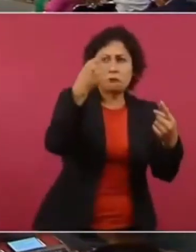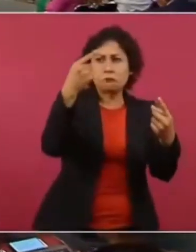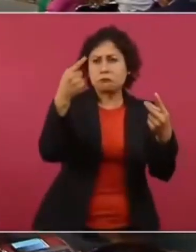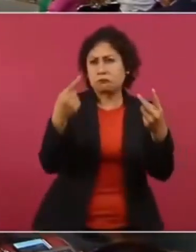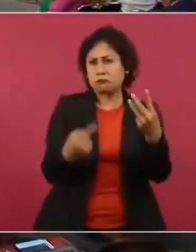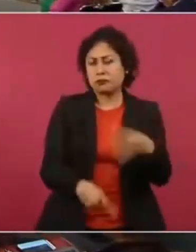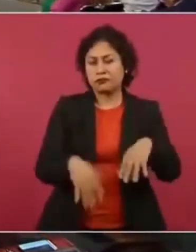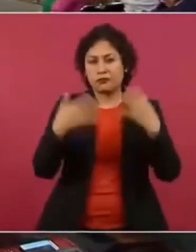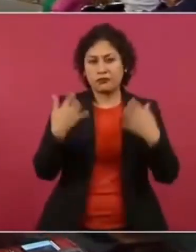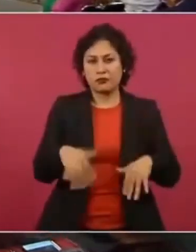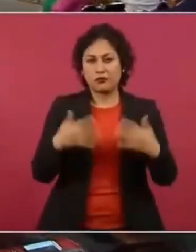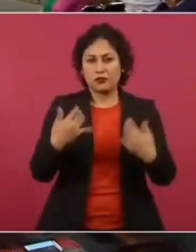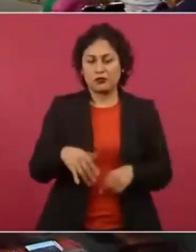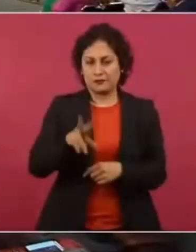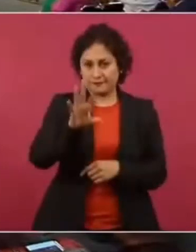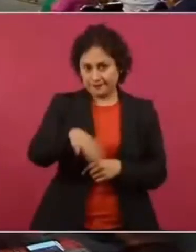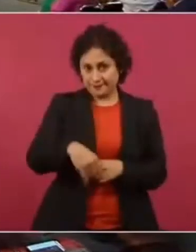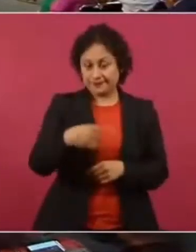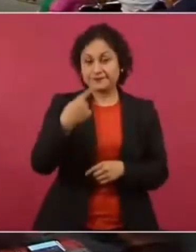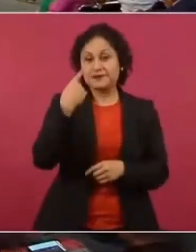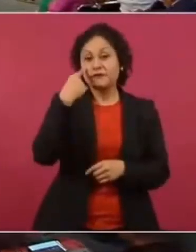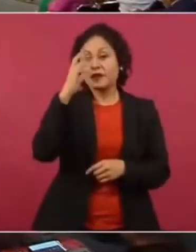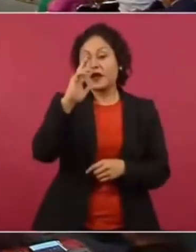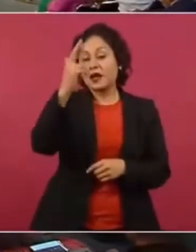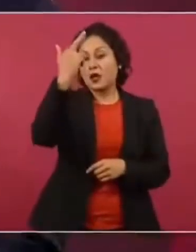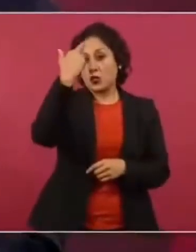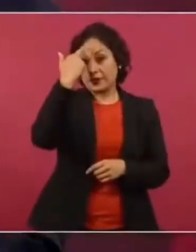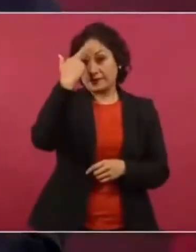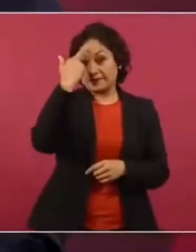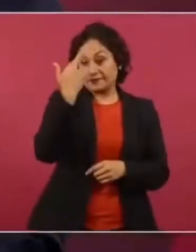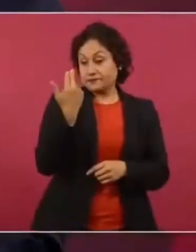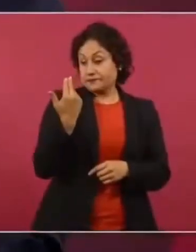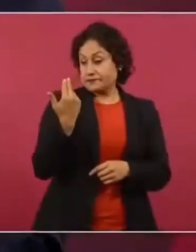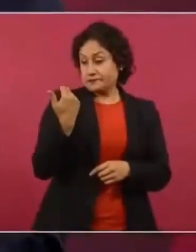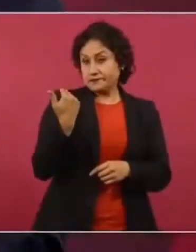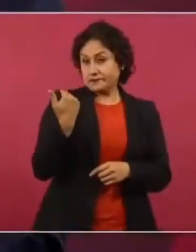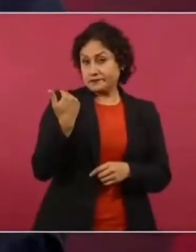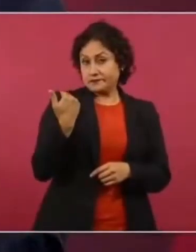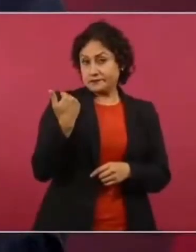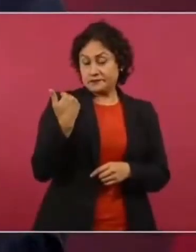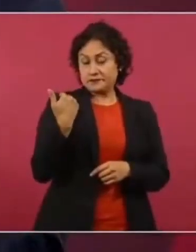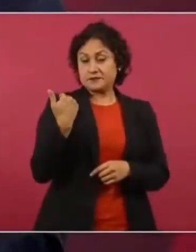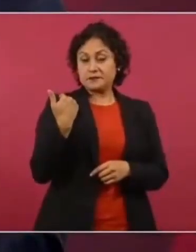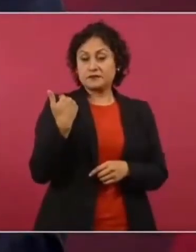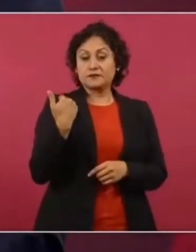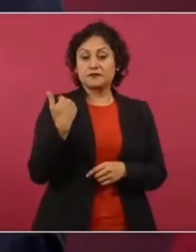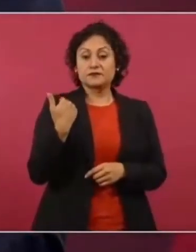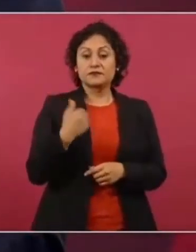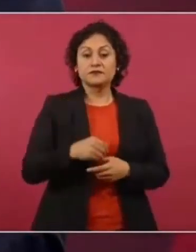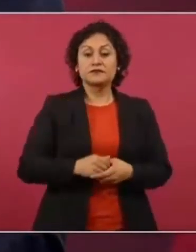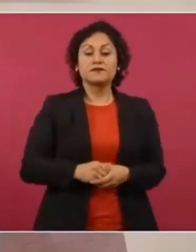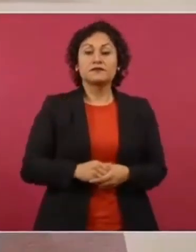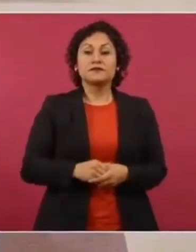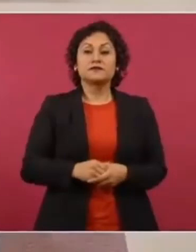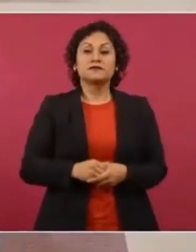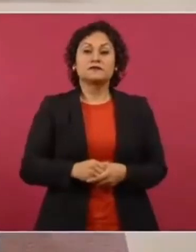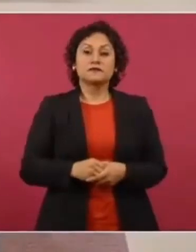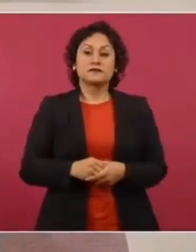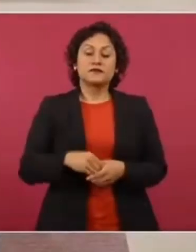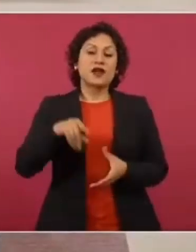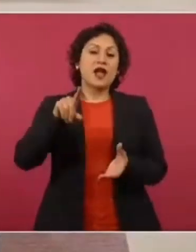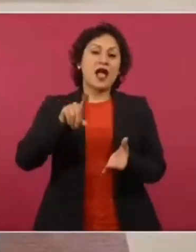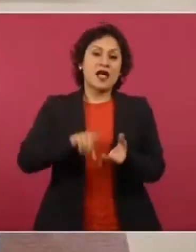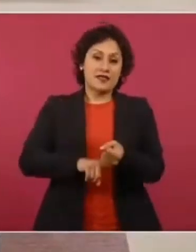Acuérdense que hace relativamente poco. Lo que era en Hacienda